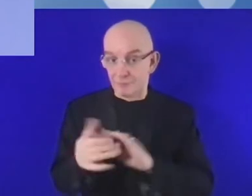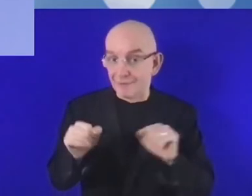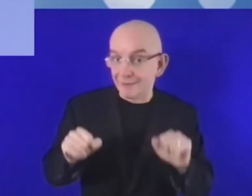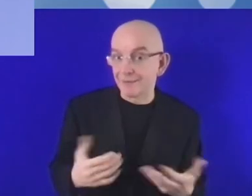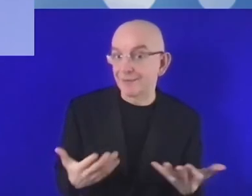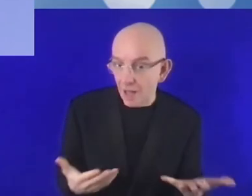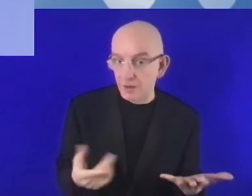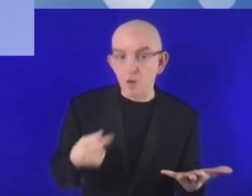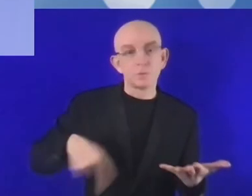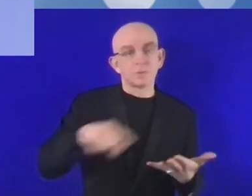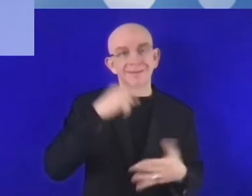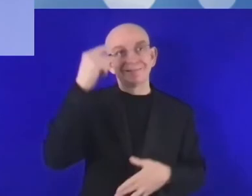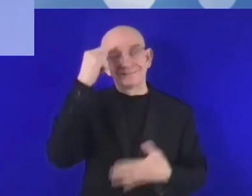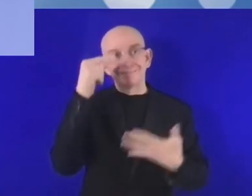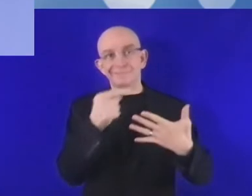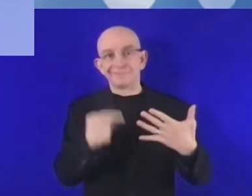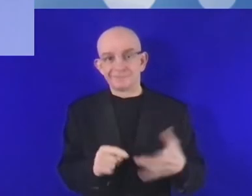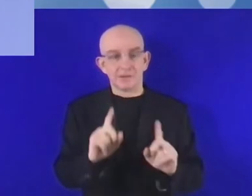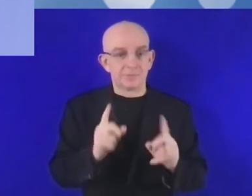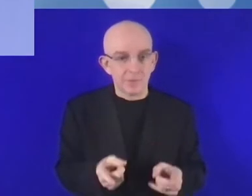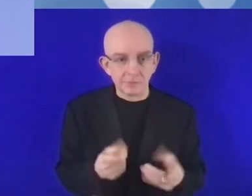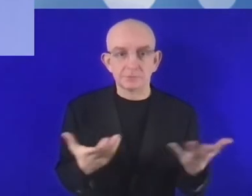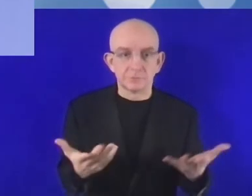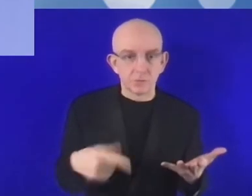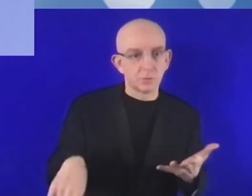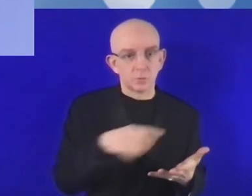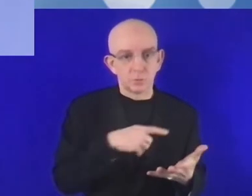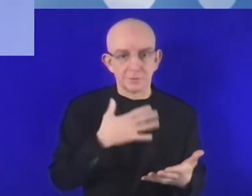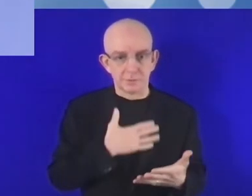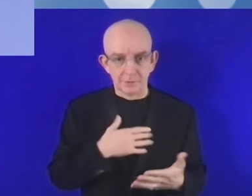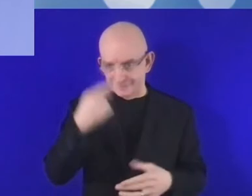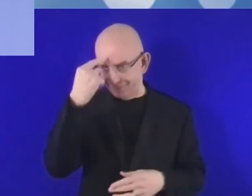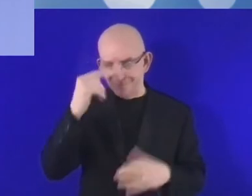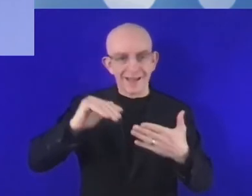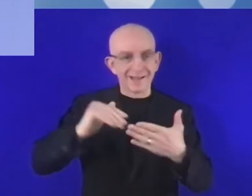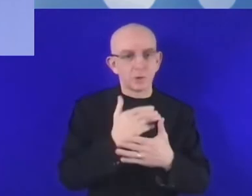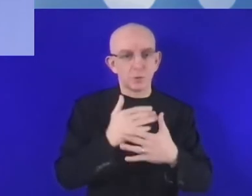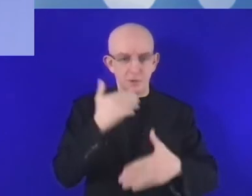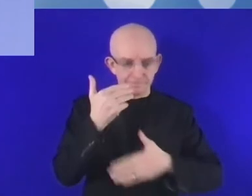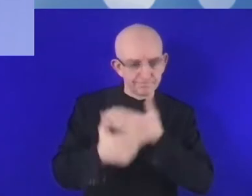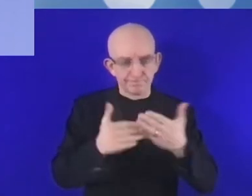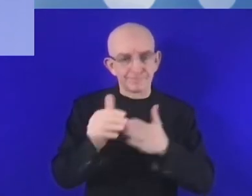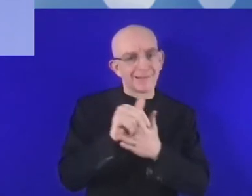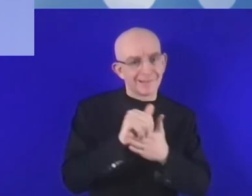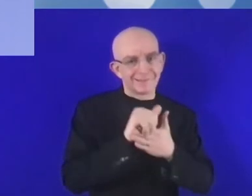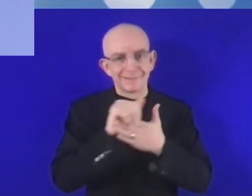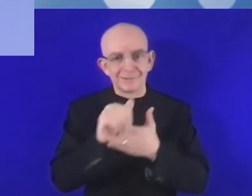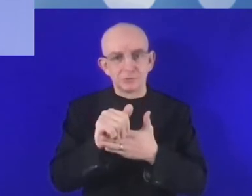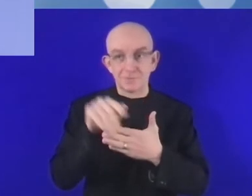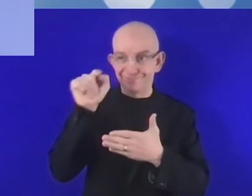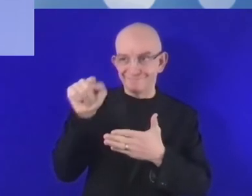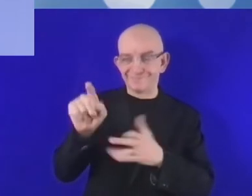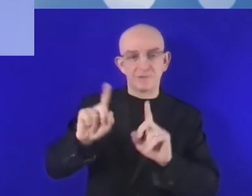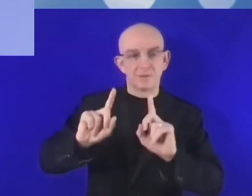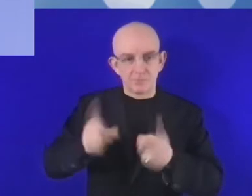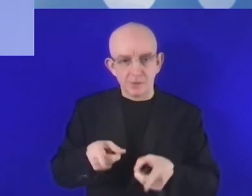no puede constituir la falta del marco legal en el contexto de la digitalización. Otro elemento